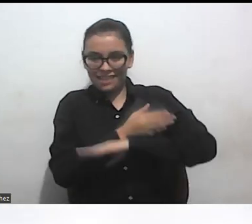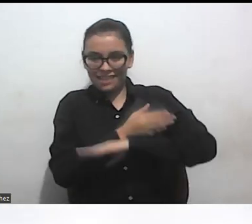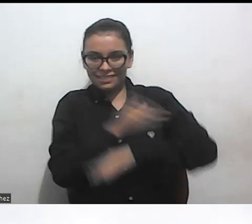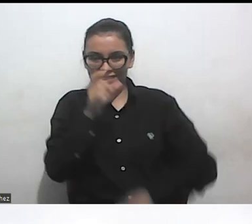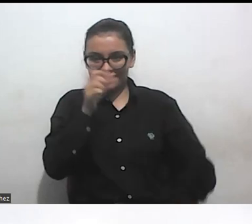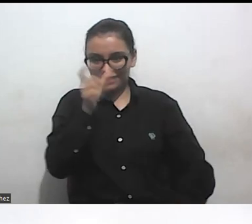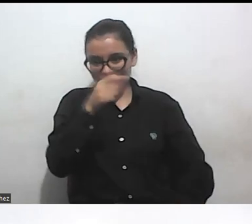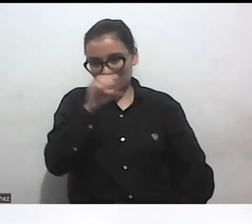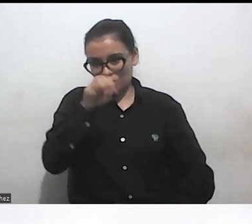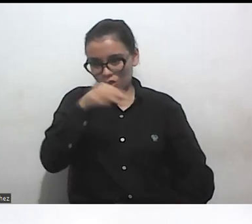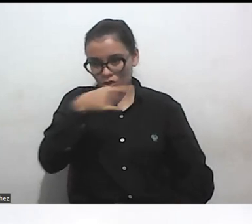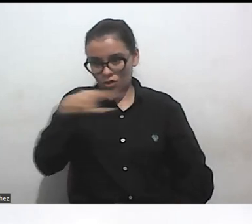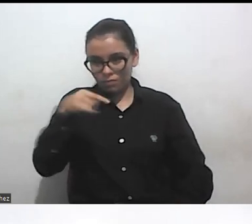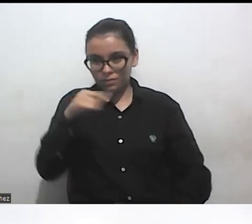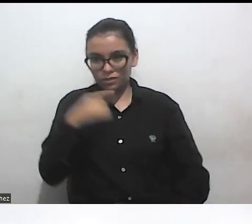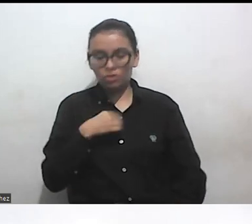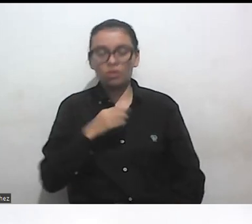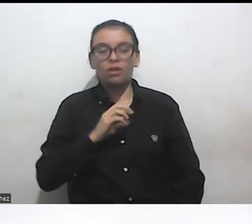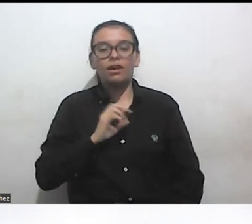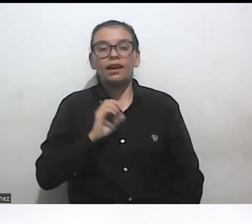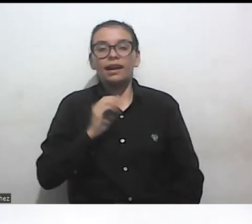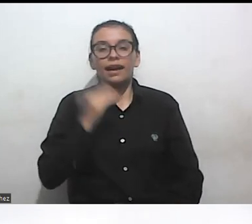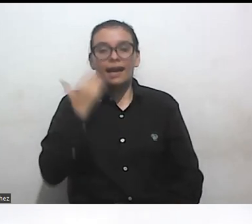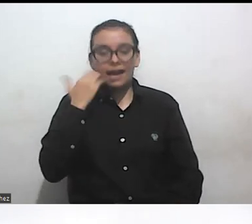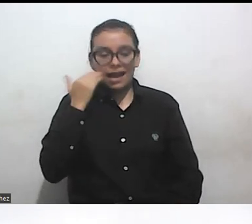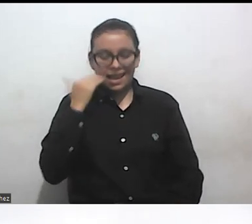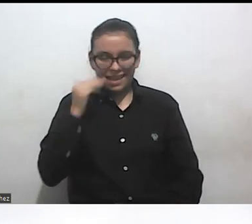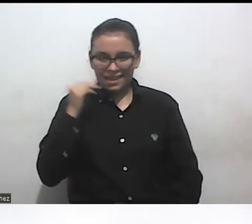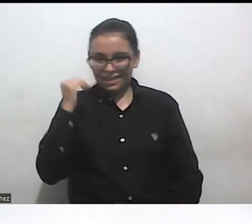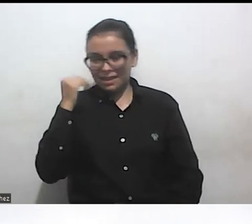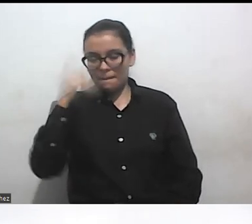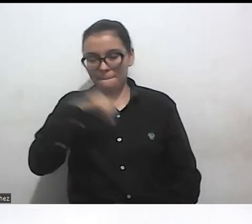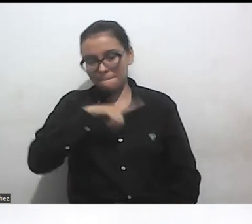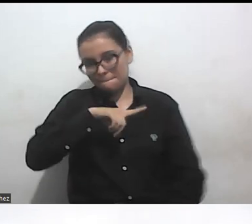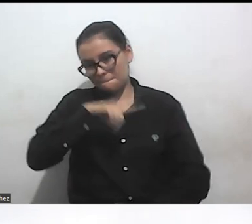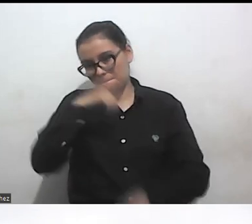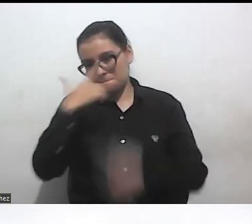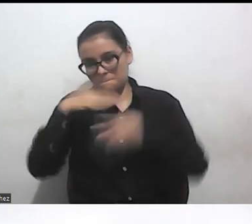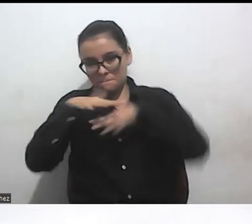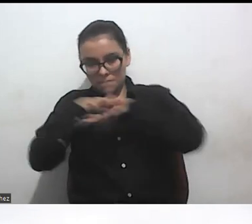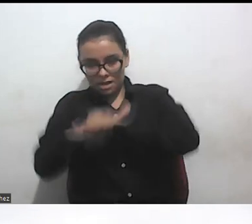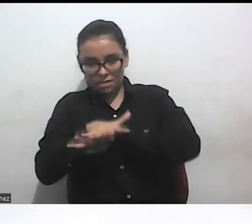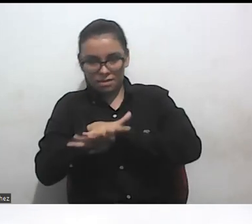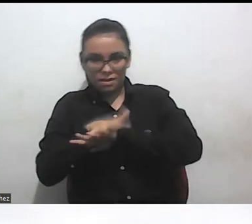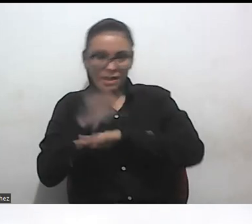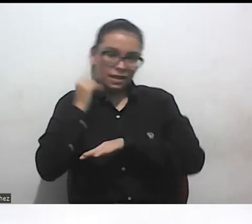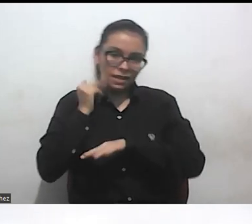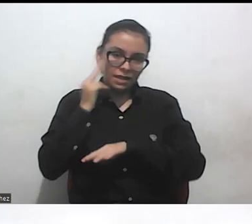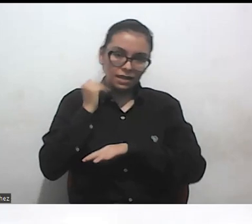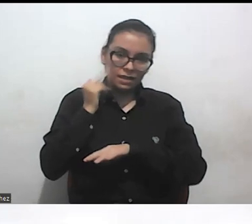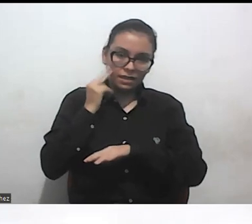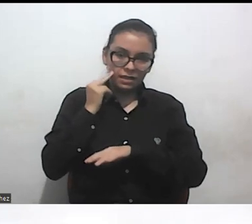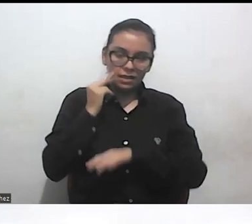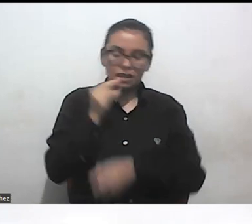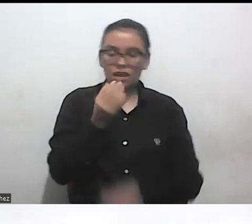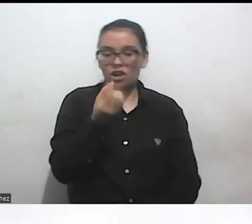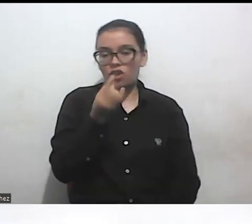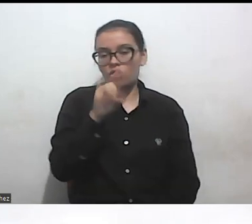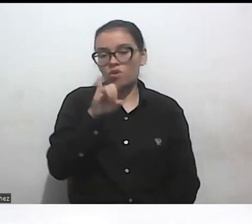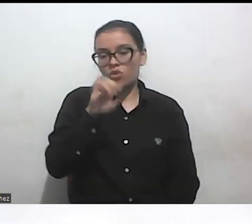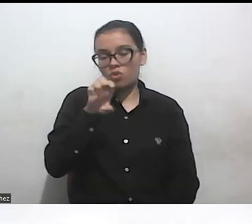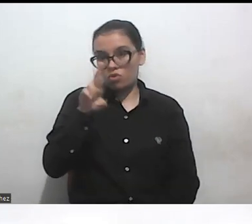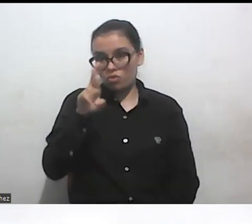soy una mujer queer, soy una mujer mestiza blanca, soy una mujer que ha tenido privilegio de clase en